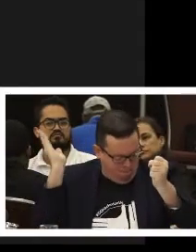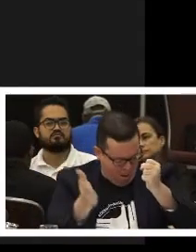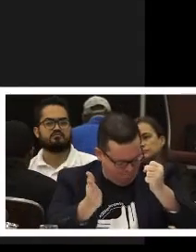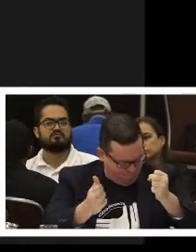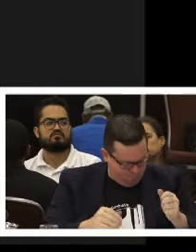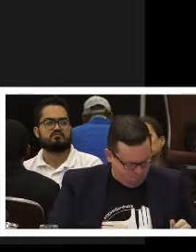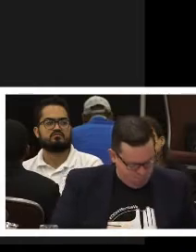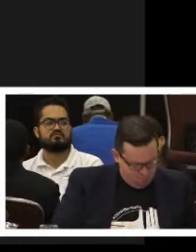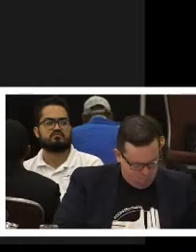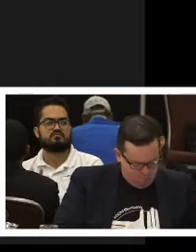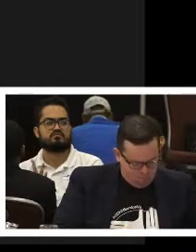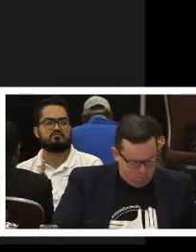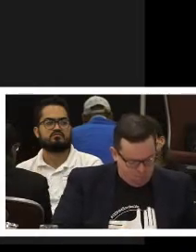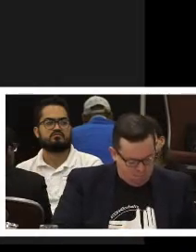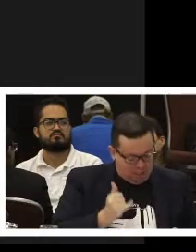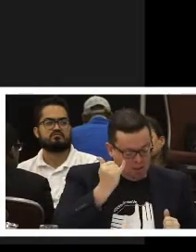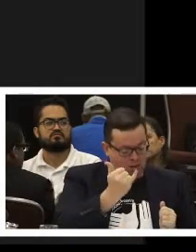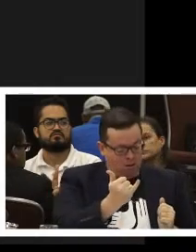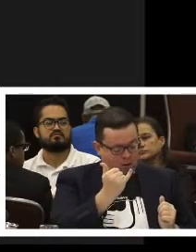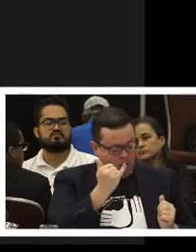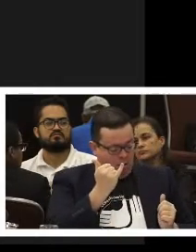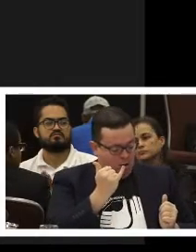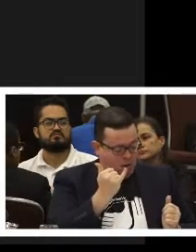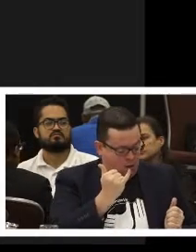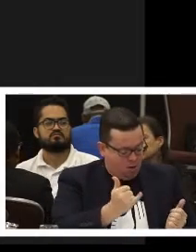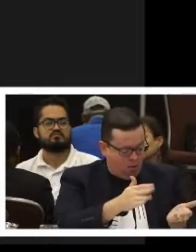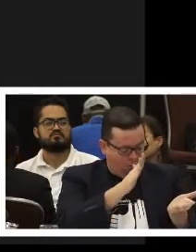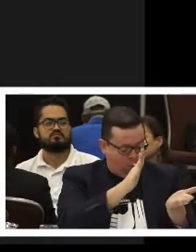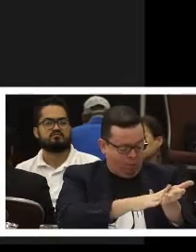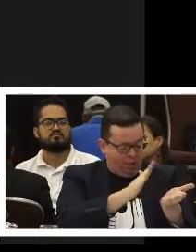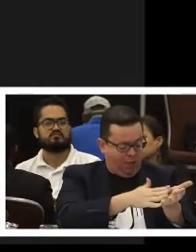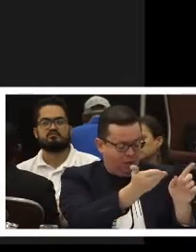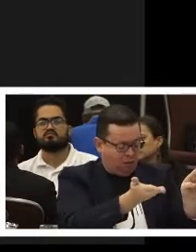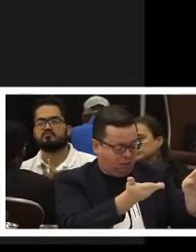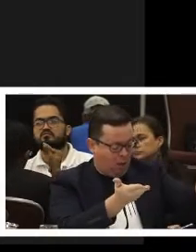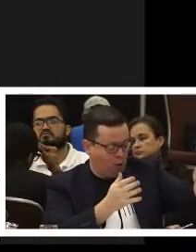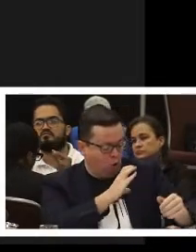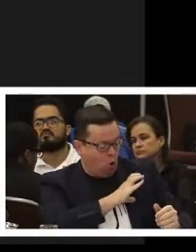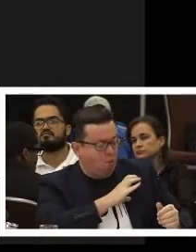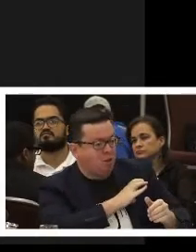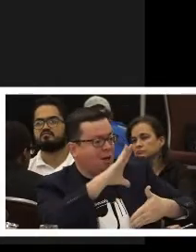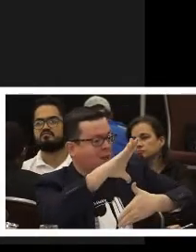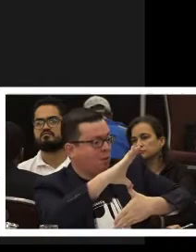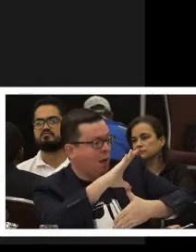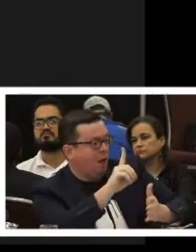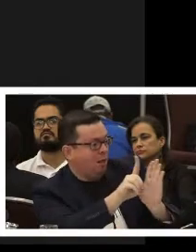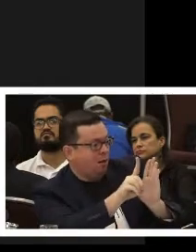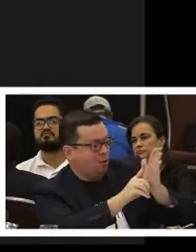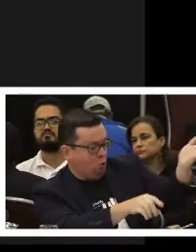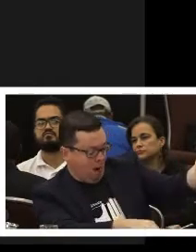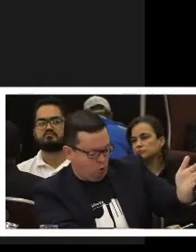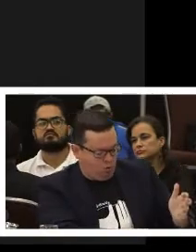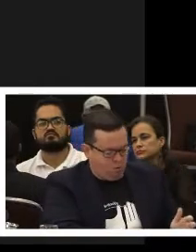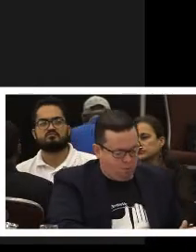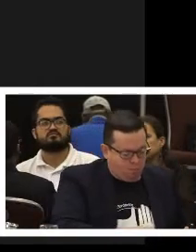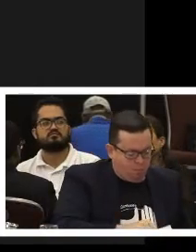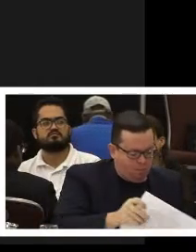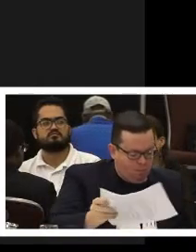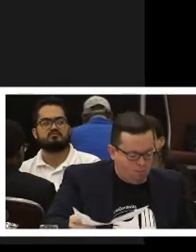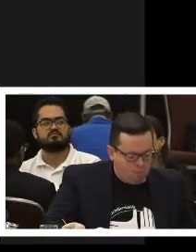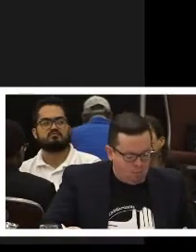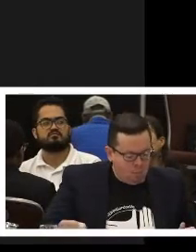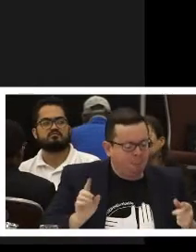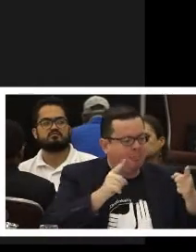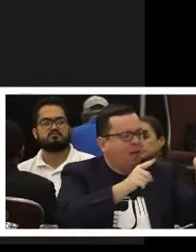que se garantice la justicia y se establezcan los responsables. Y pedimos a nuestros compañeros honorables comisionados